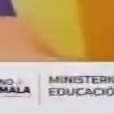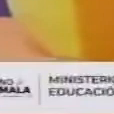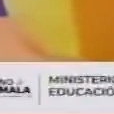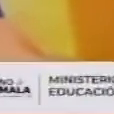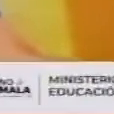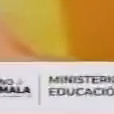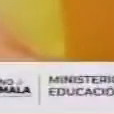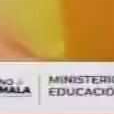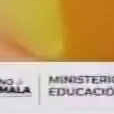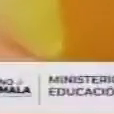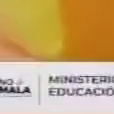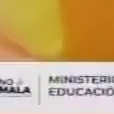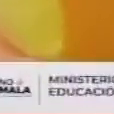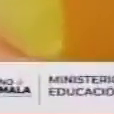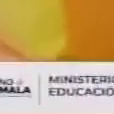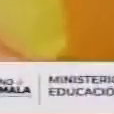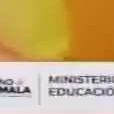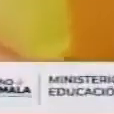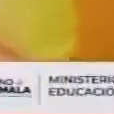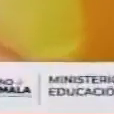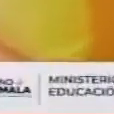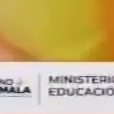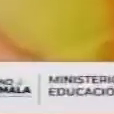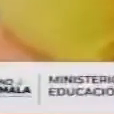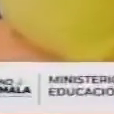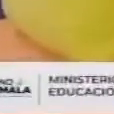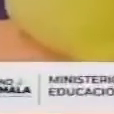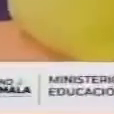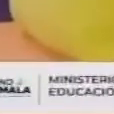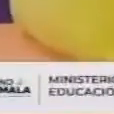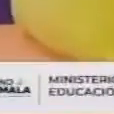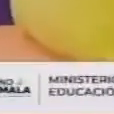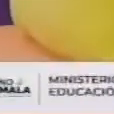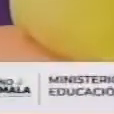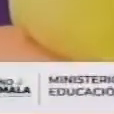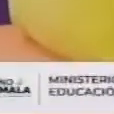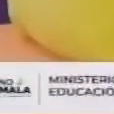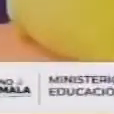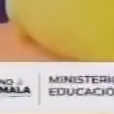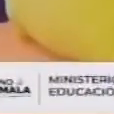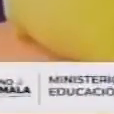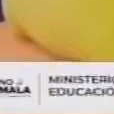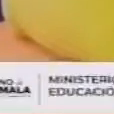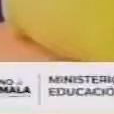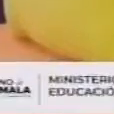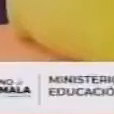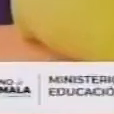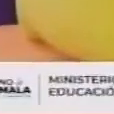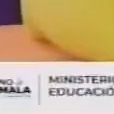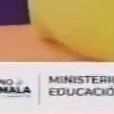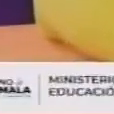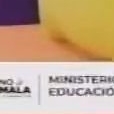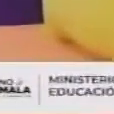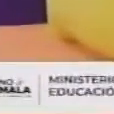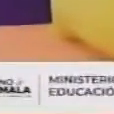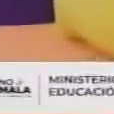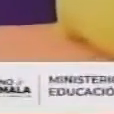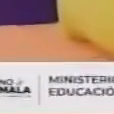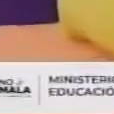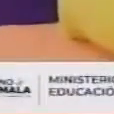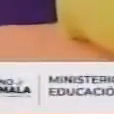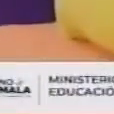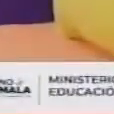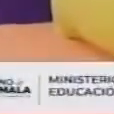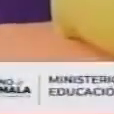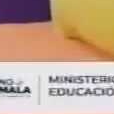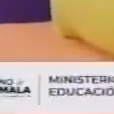Flory, Flory, ¿no sabes en dónde está el jabón y el papel? Oh, creo que está por allá. ¡Cállate! Vino un fuerte viento y